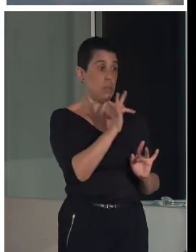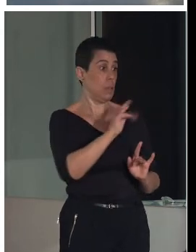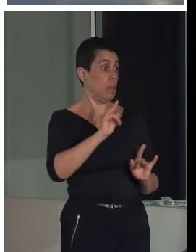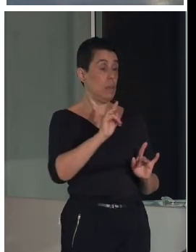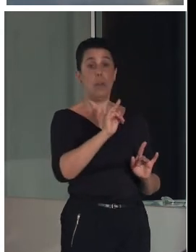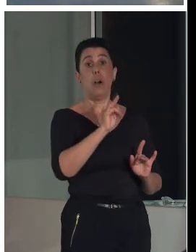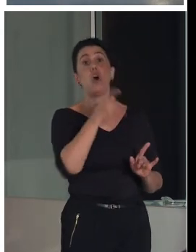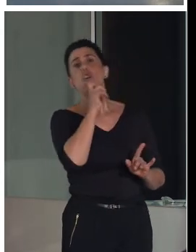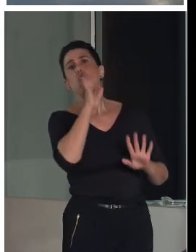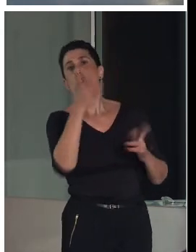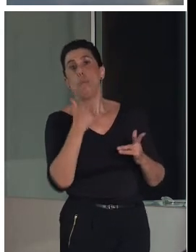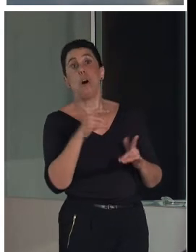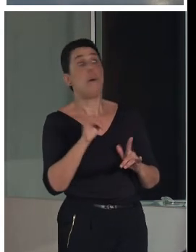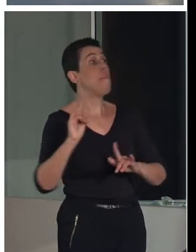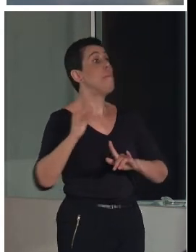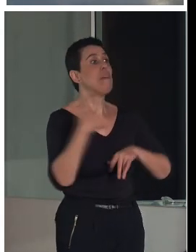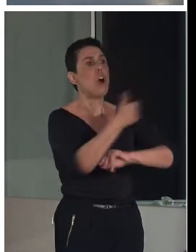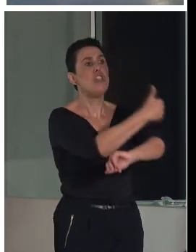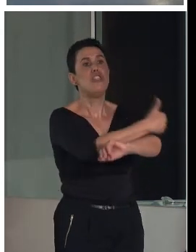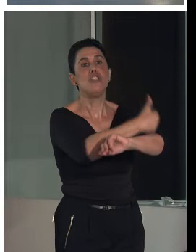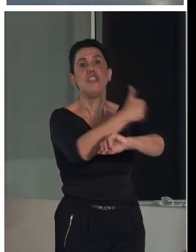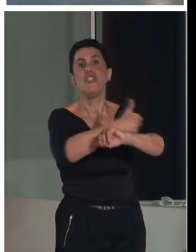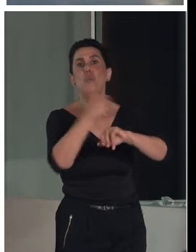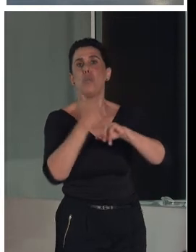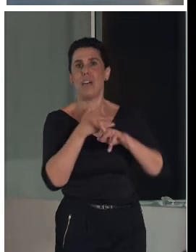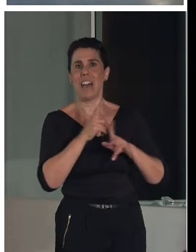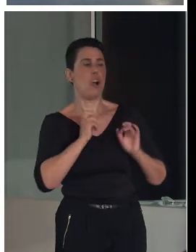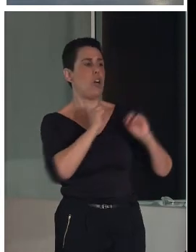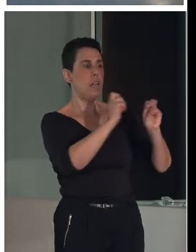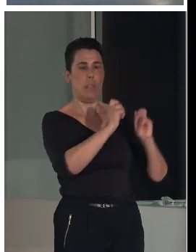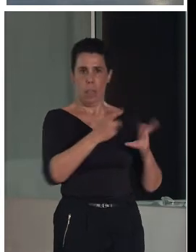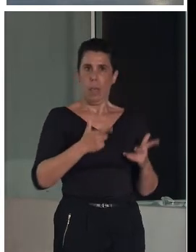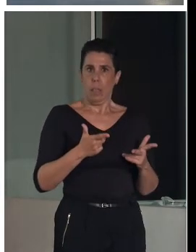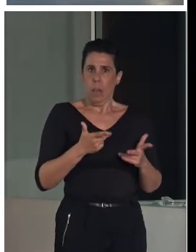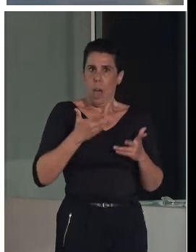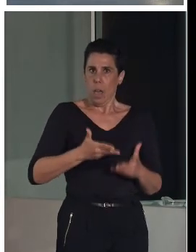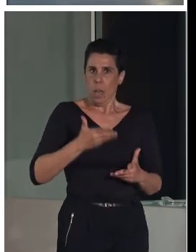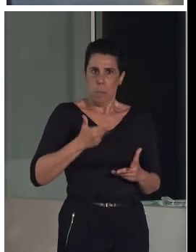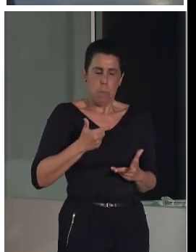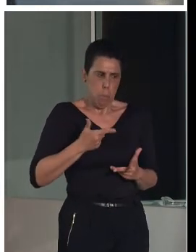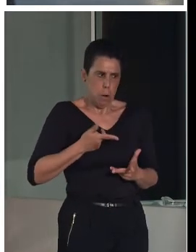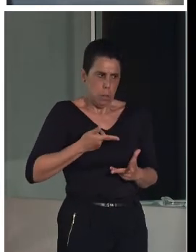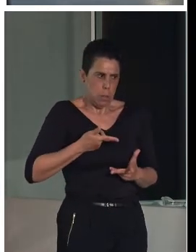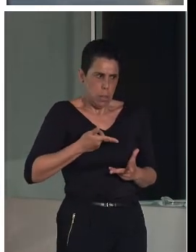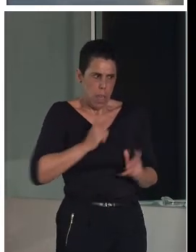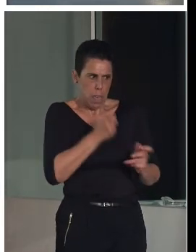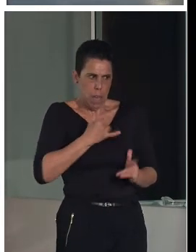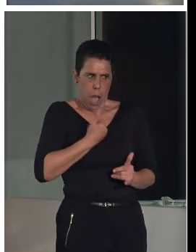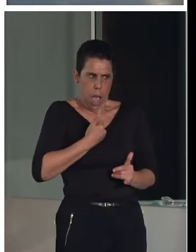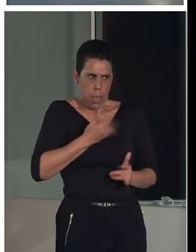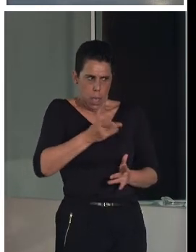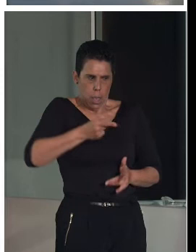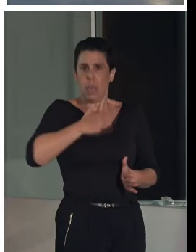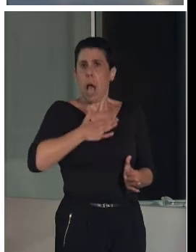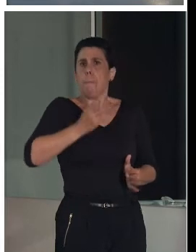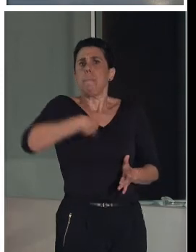contexto del patrimonio sepan que son importantes, es decir, que entiendan que el patrimonio, si lo gestionamos de la